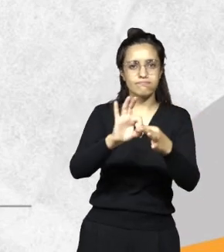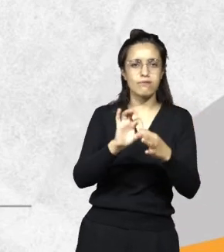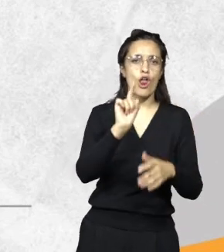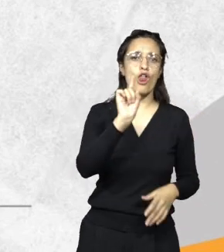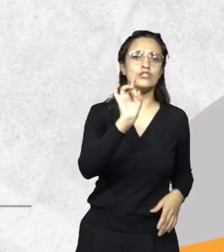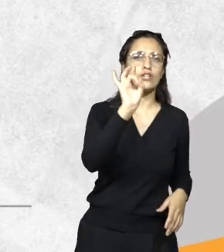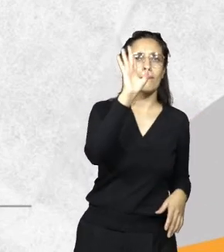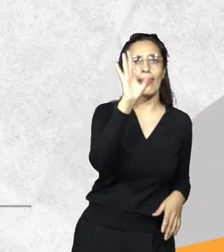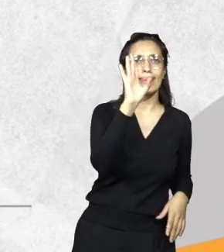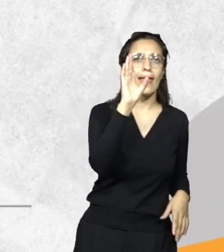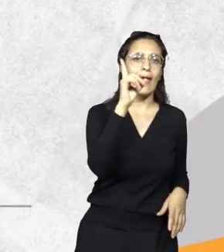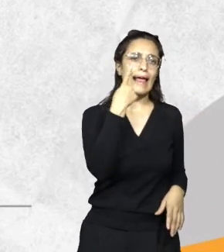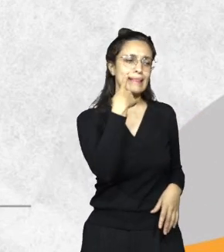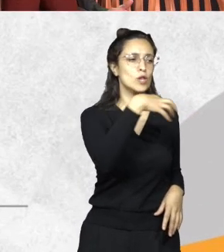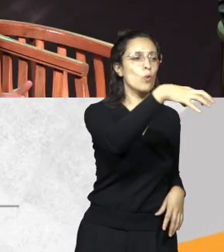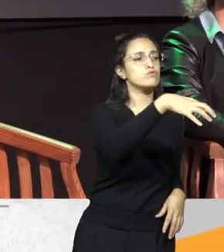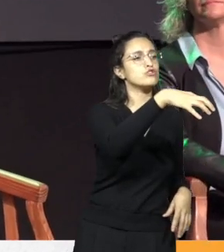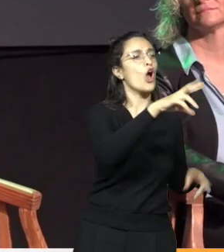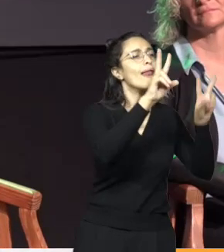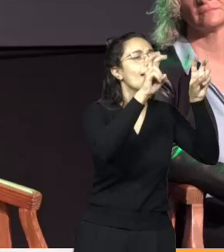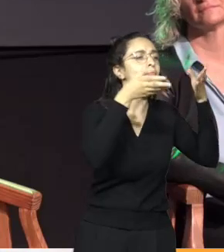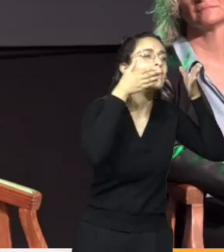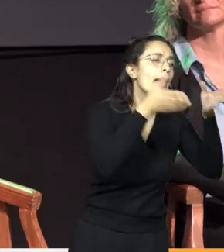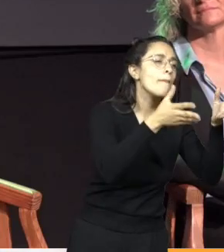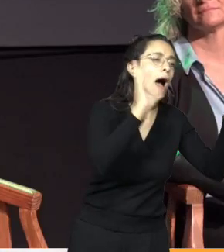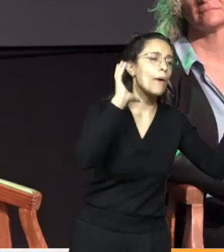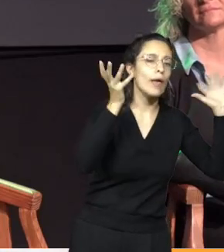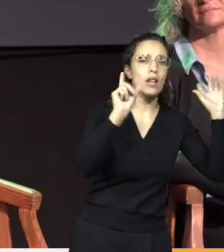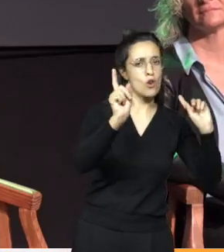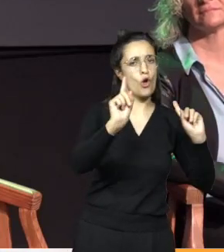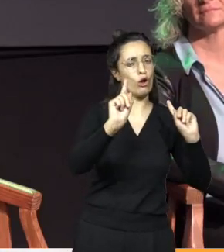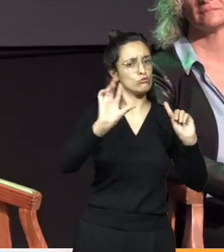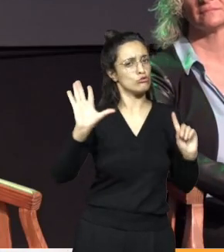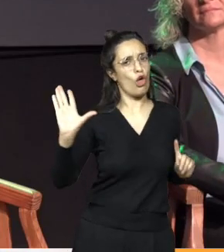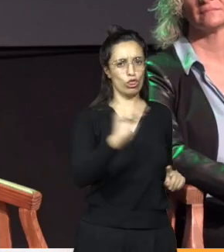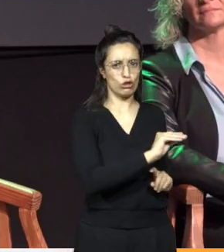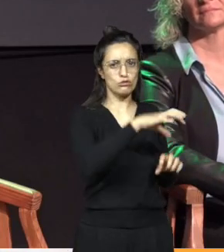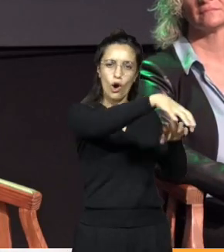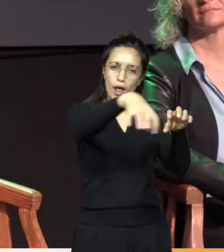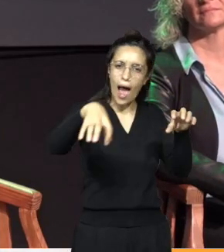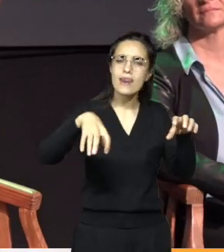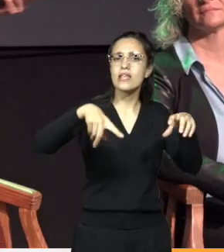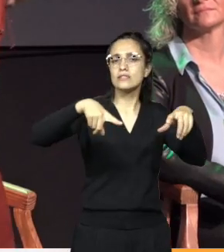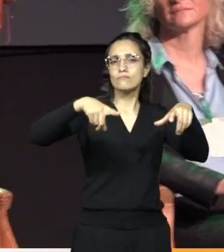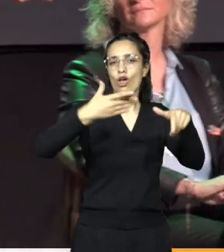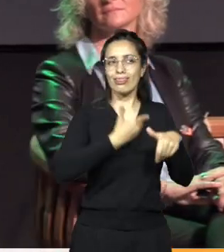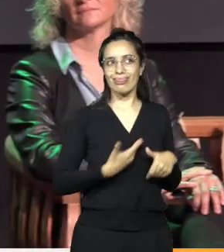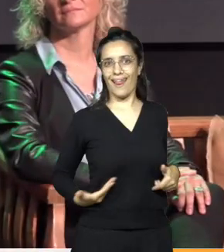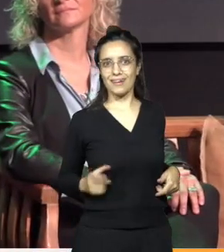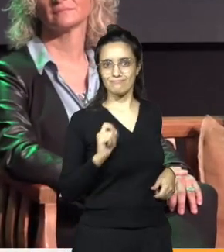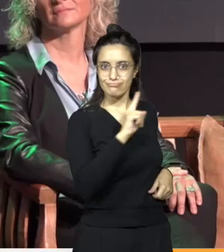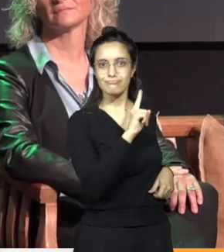tienen alguna vinculación o incumbencia en materia ambiental, sino con todos los organismos de Estado que